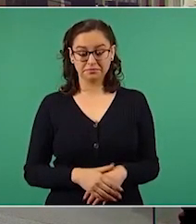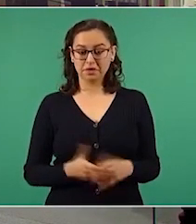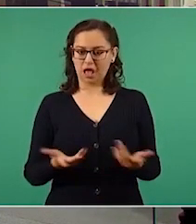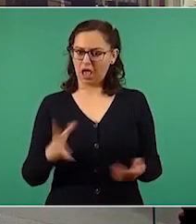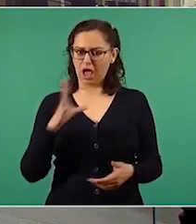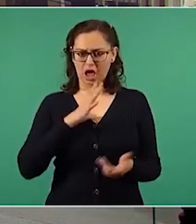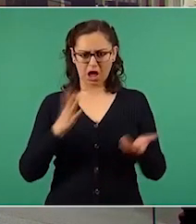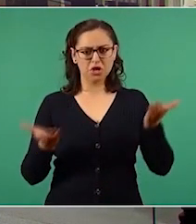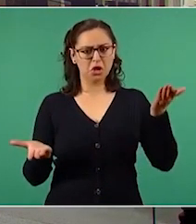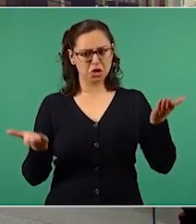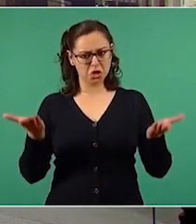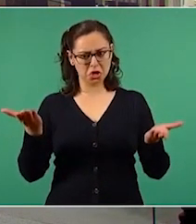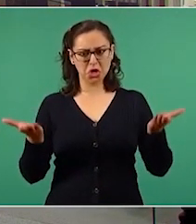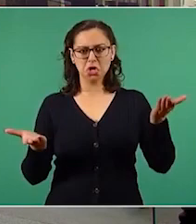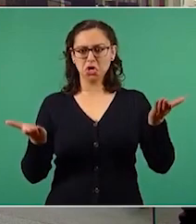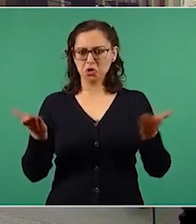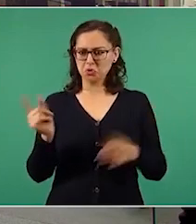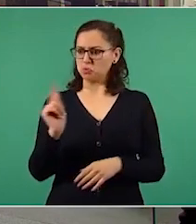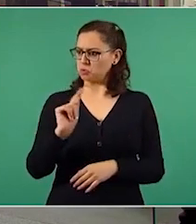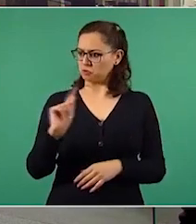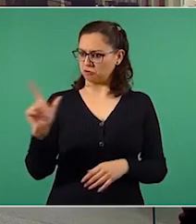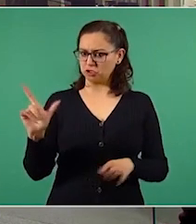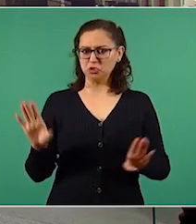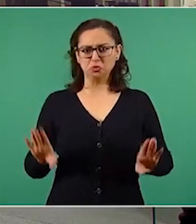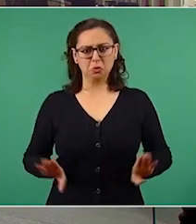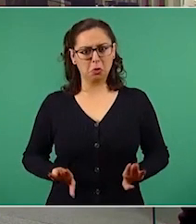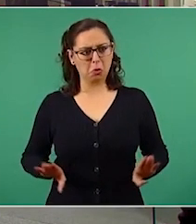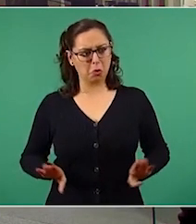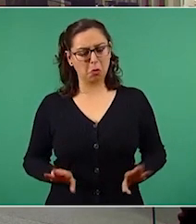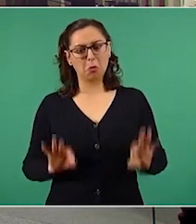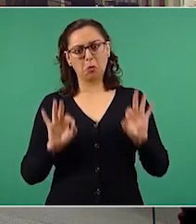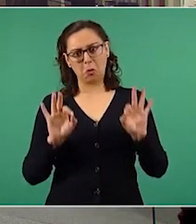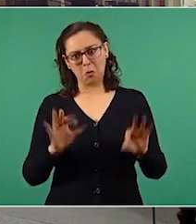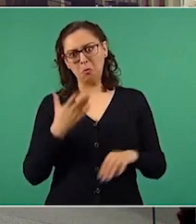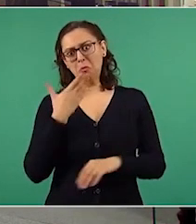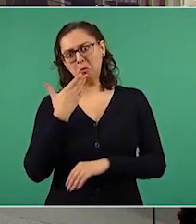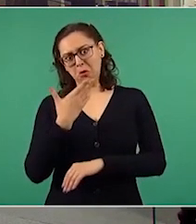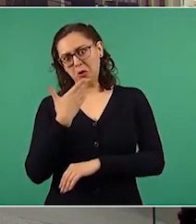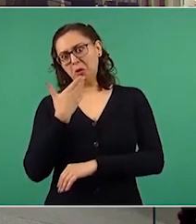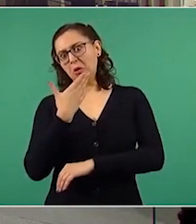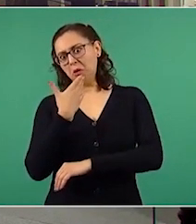equilibrio, objetividad, profesionalismo en los medios.